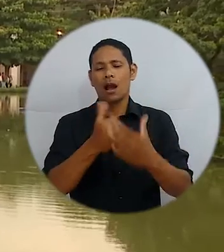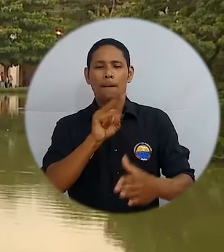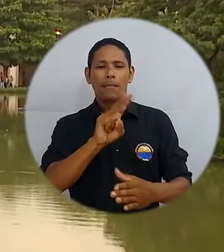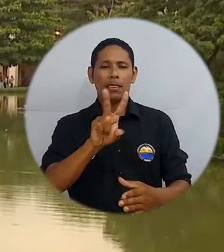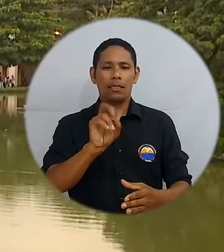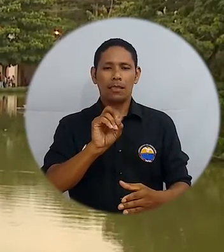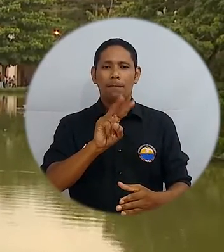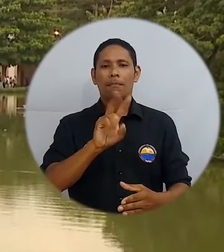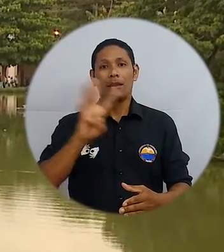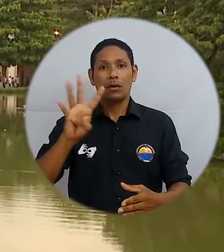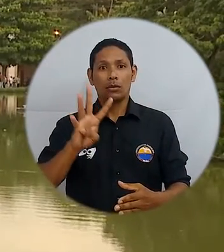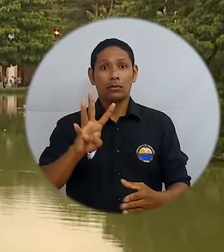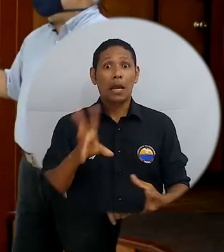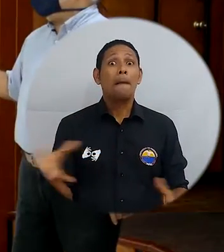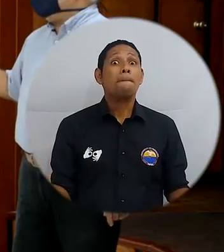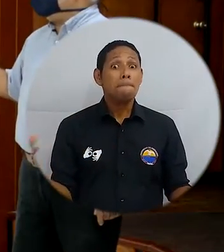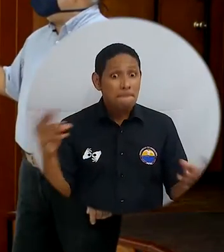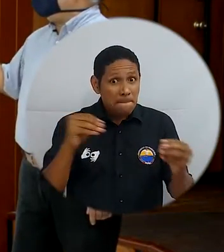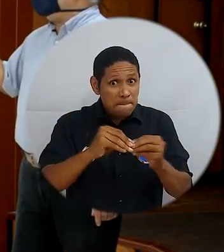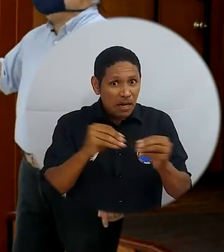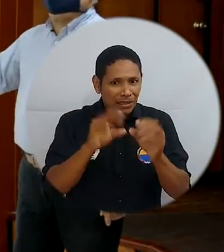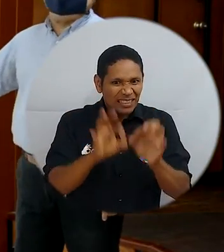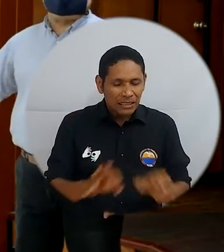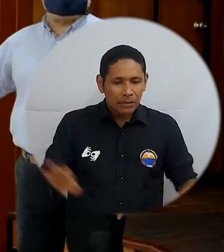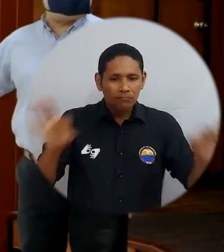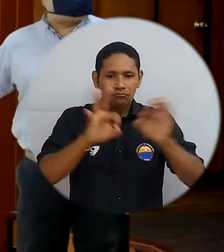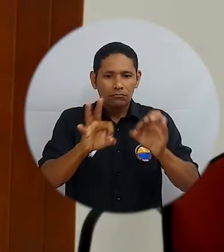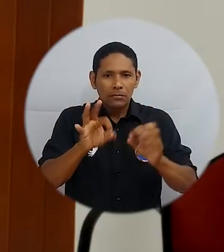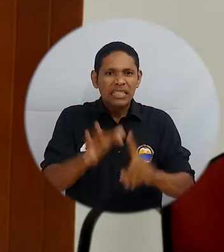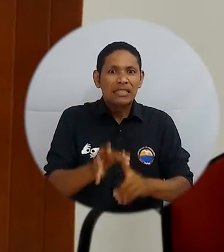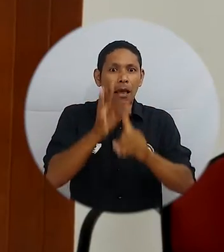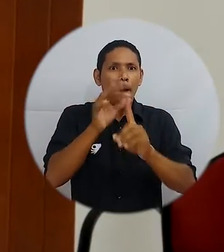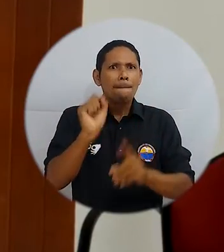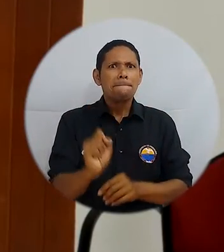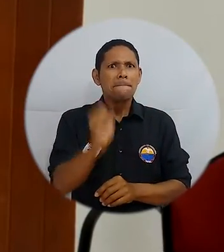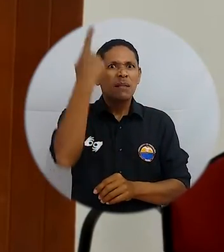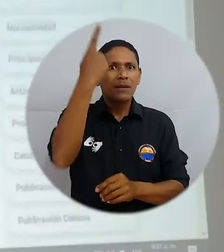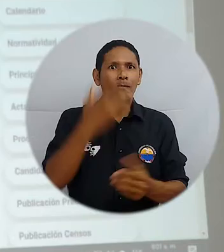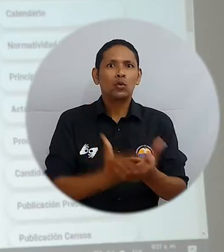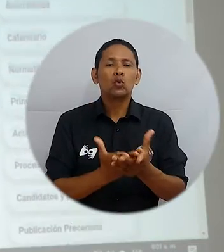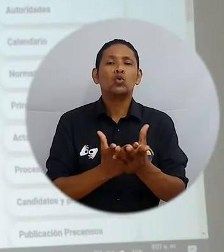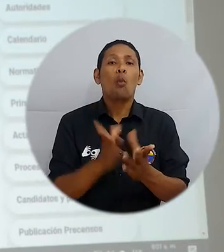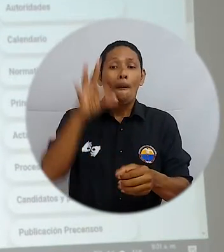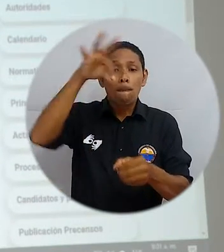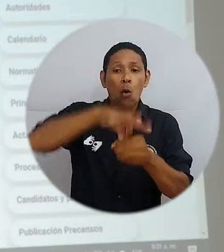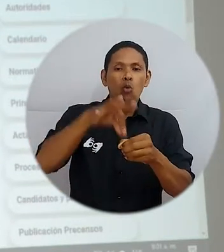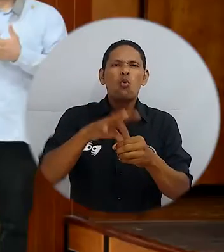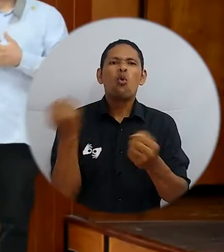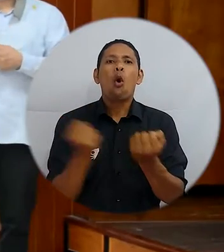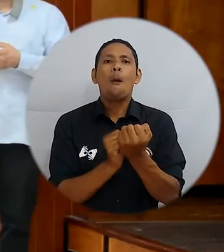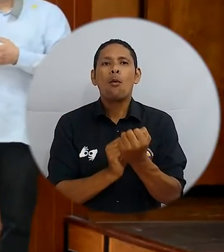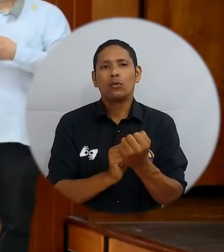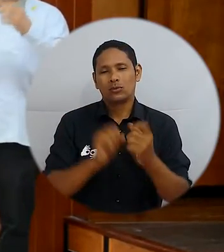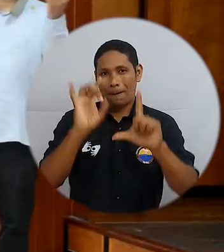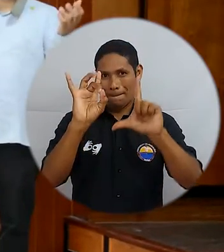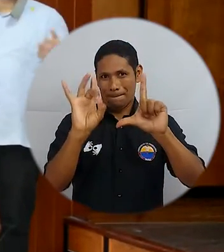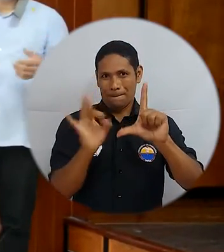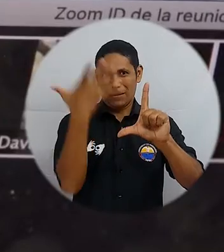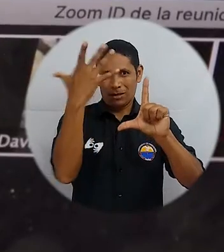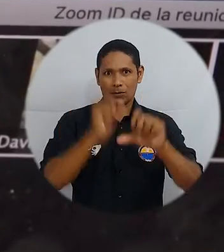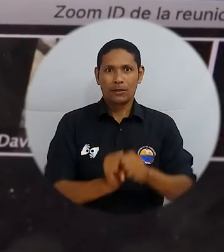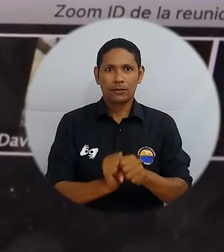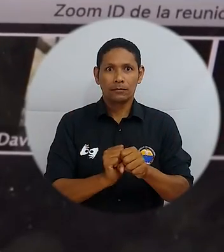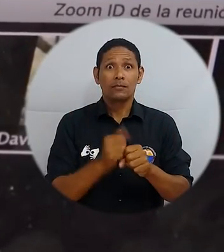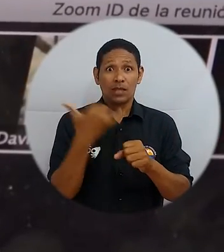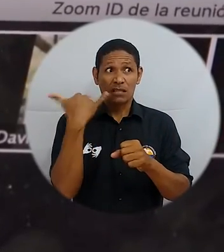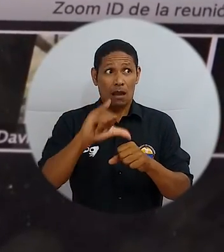determinando además la adopción como medida excepcional y por única vez del voto electrónico, a través de una plataforma habilitada para